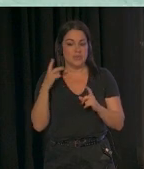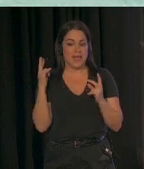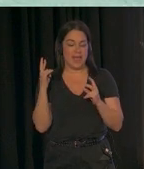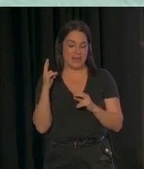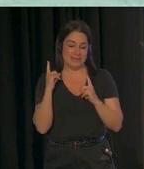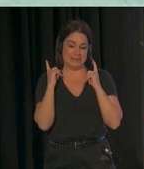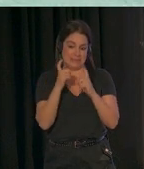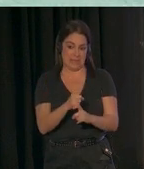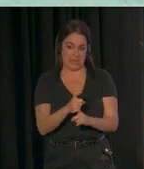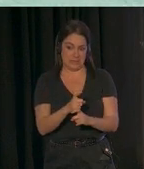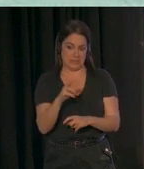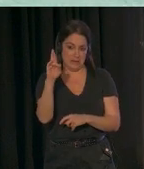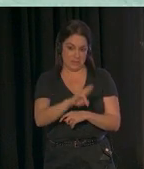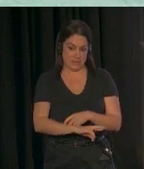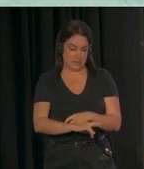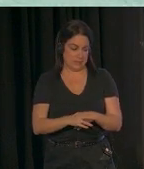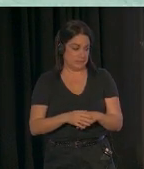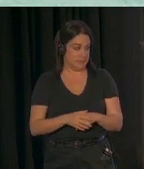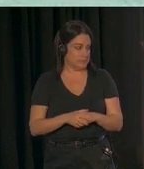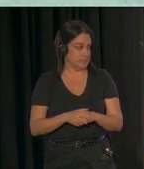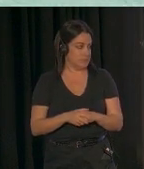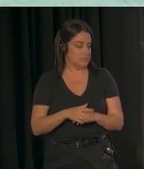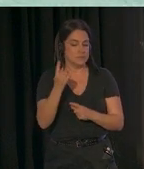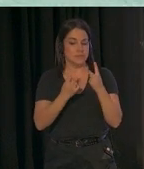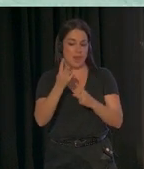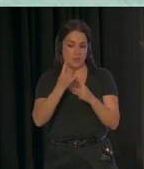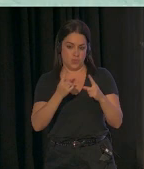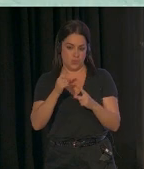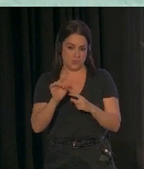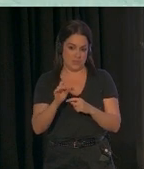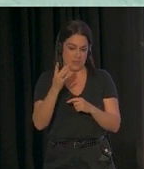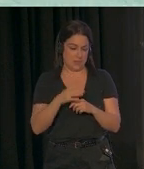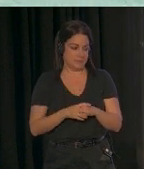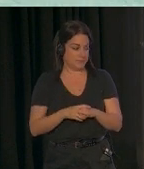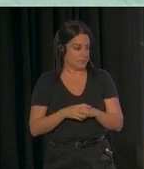algunas de estas ideas ahora.